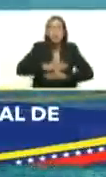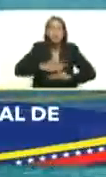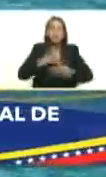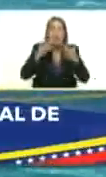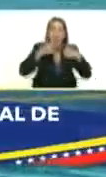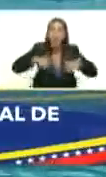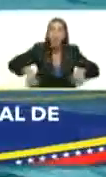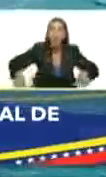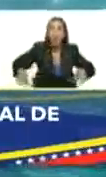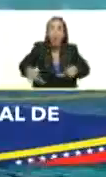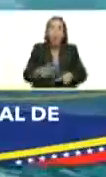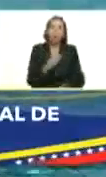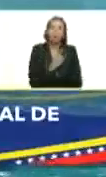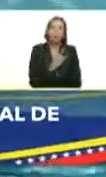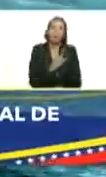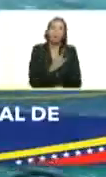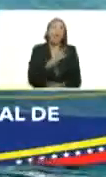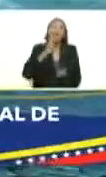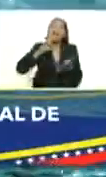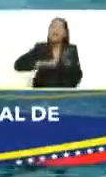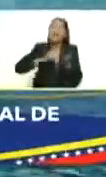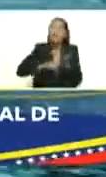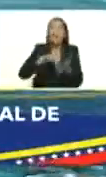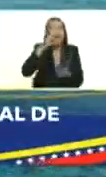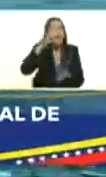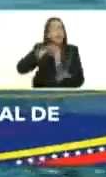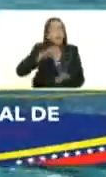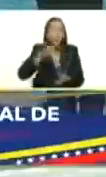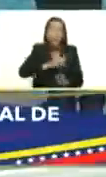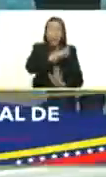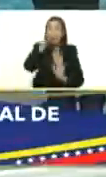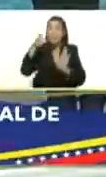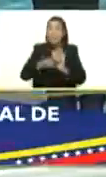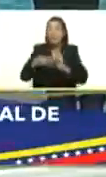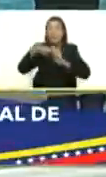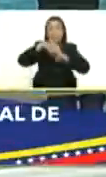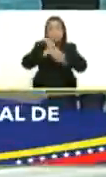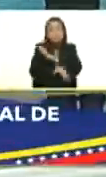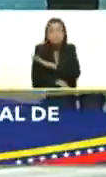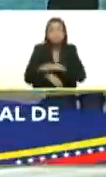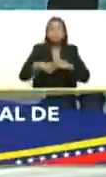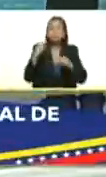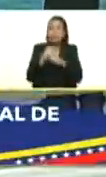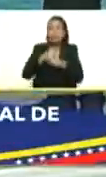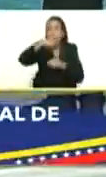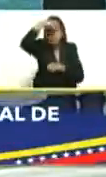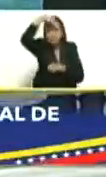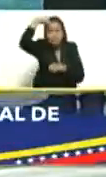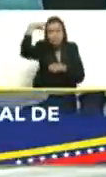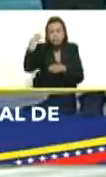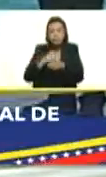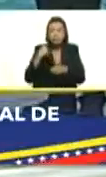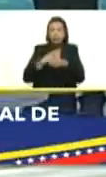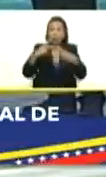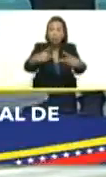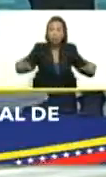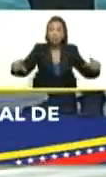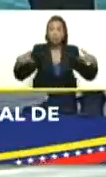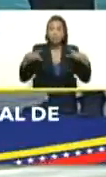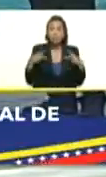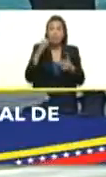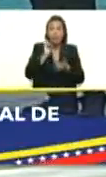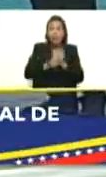brillo de nuestra ciudad universitaria realmente el trabajo ha sido complejo ha sido inmenso en este trabajo de la piscina vicepresidenta presidente